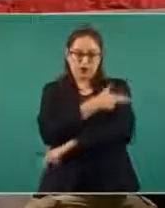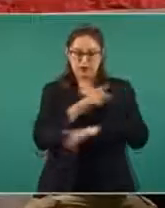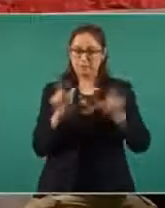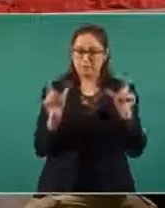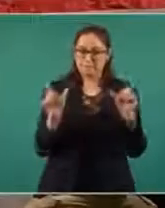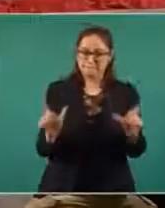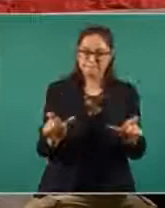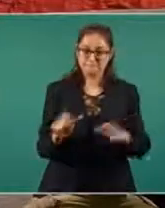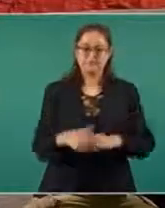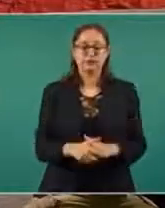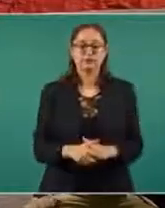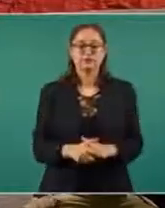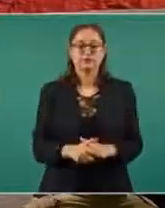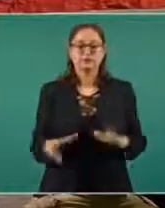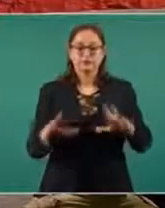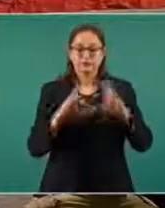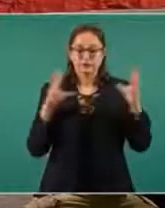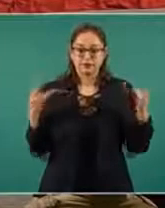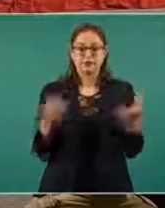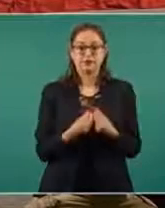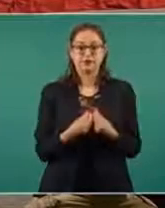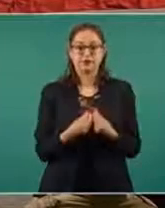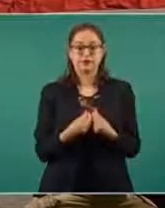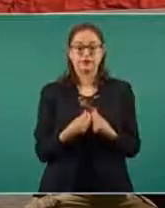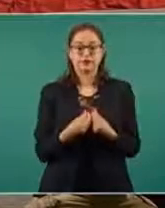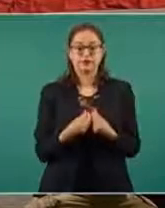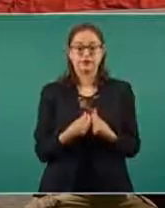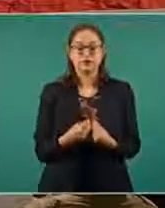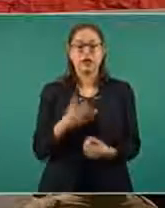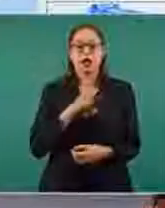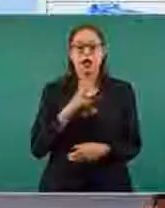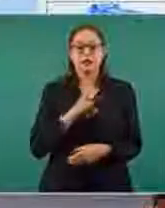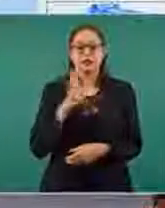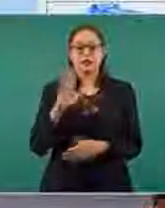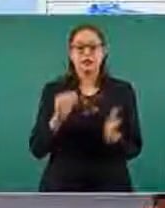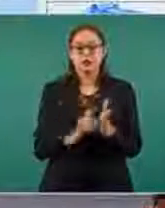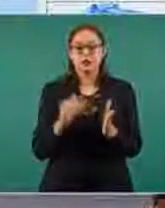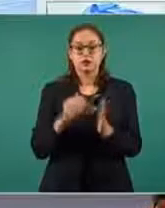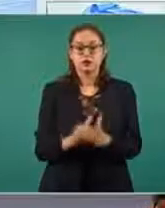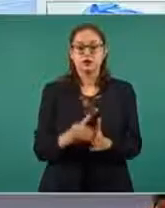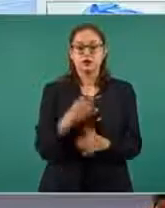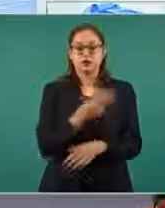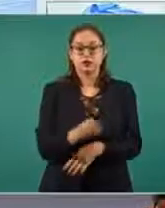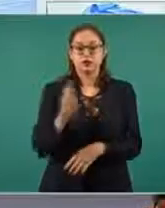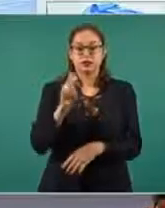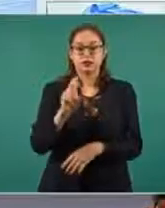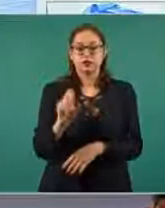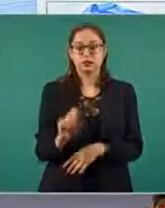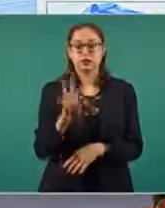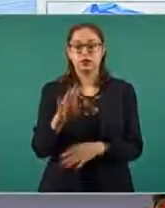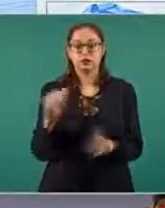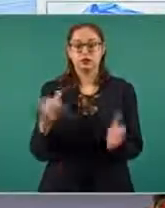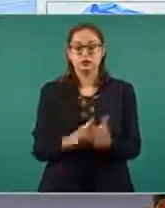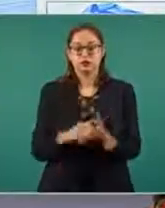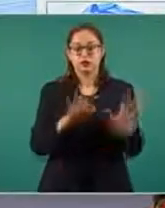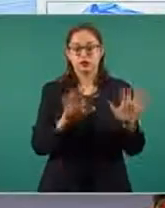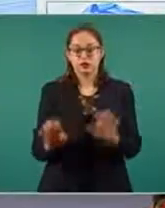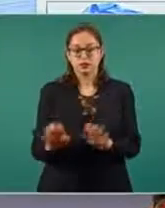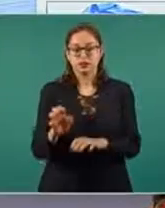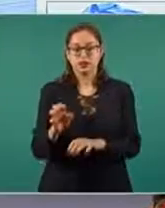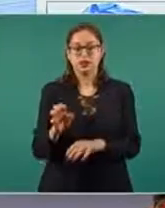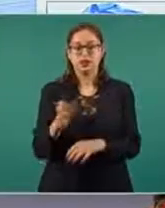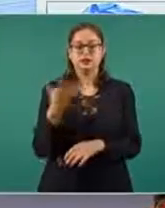En resumen, tenemos 5 millones 334 mil 910 dosis